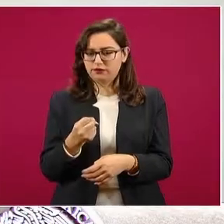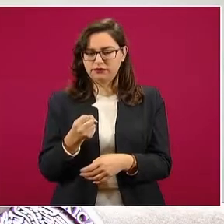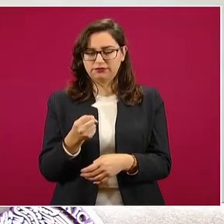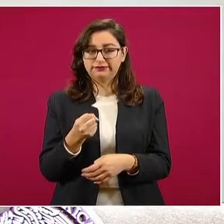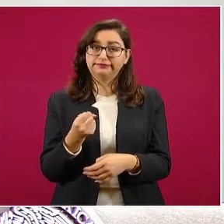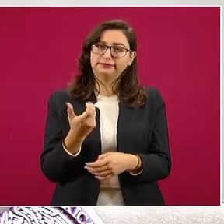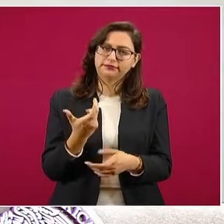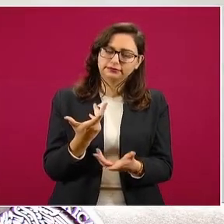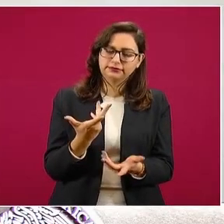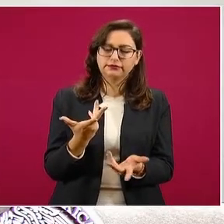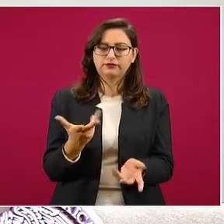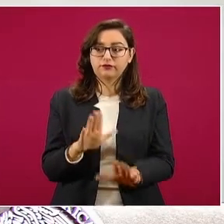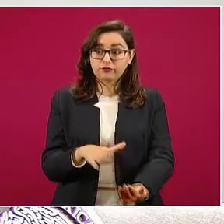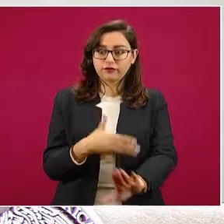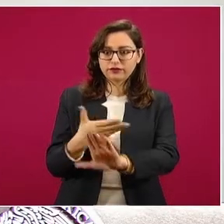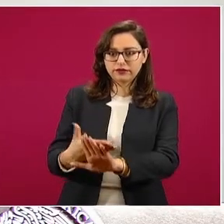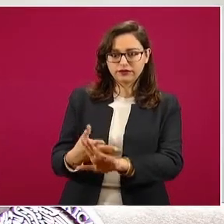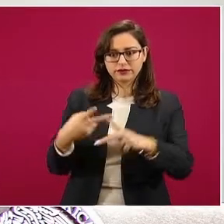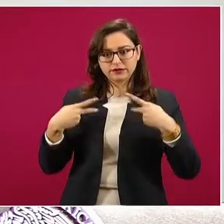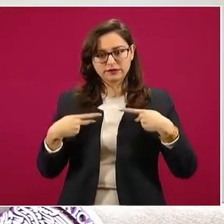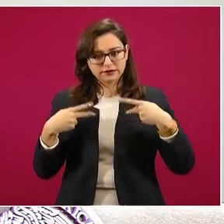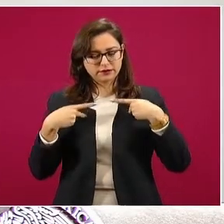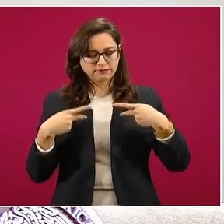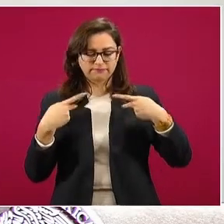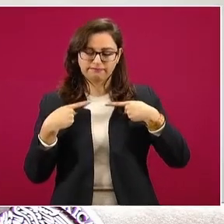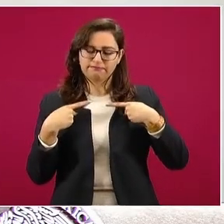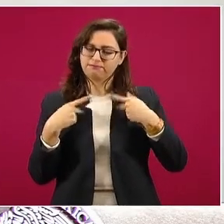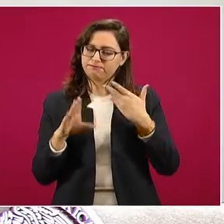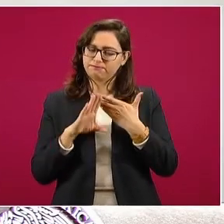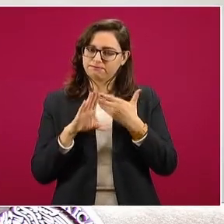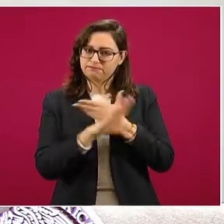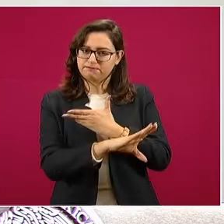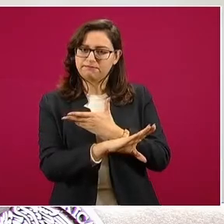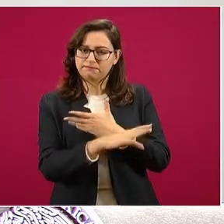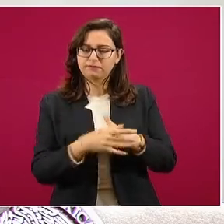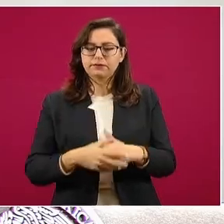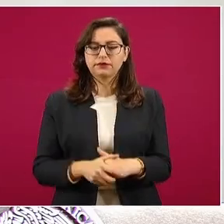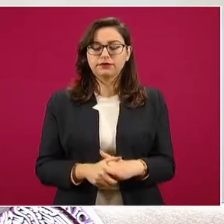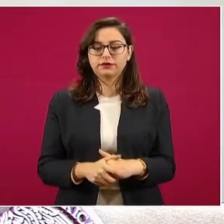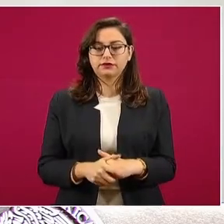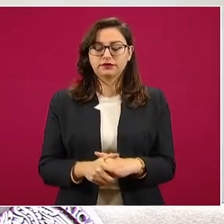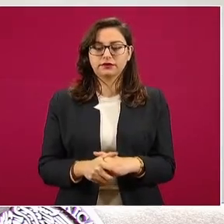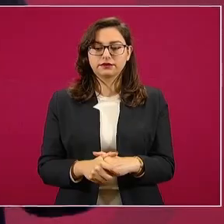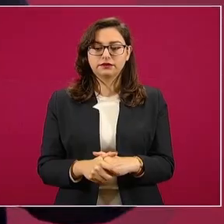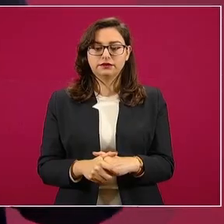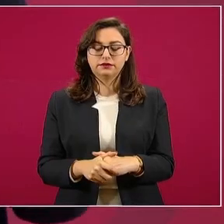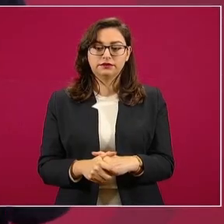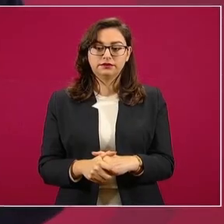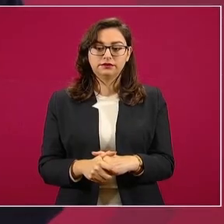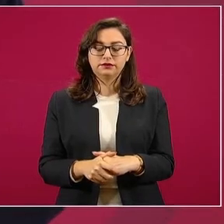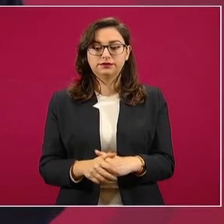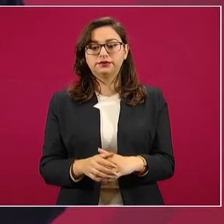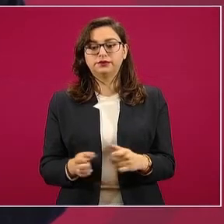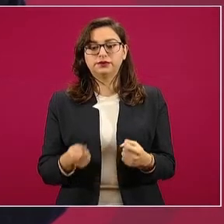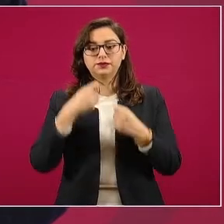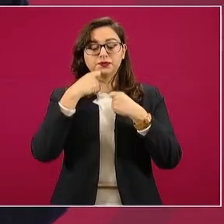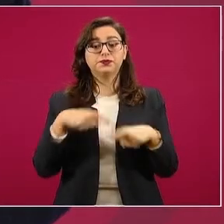de los trabajadores. Además, como autoridad, dándonos cuenta